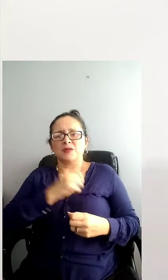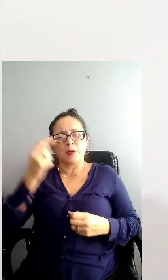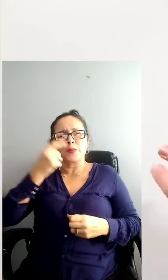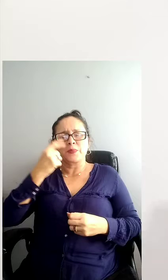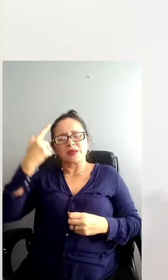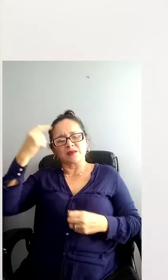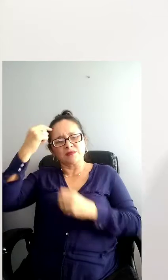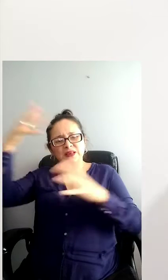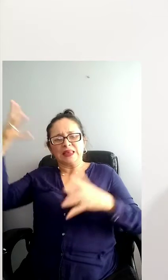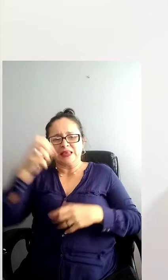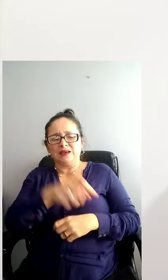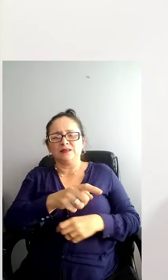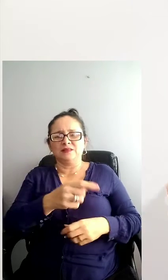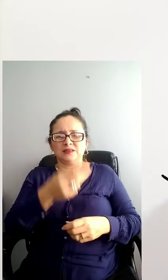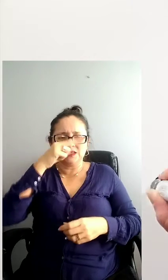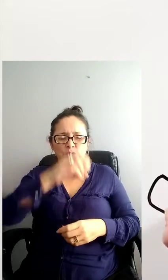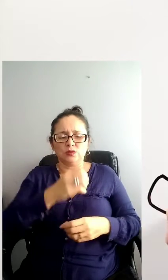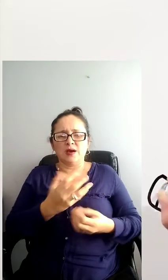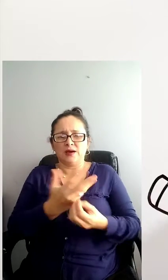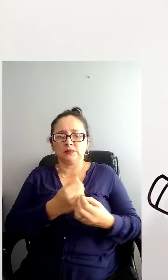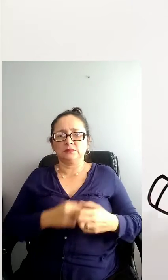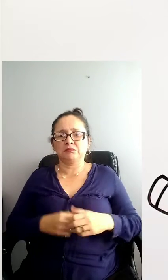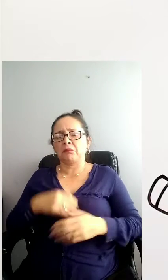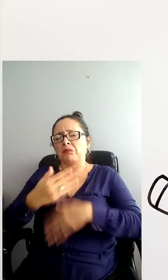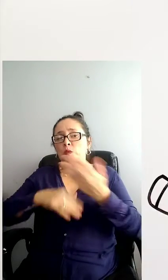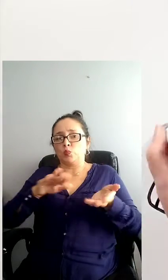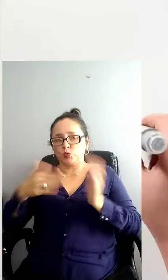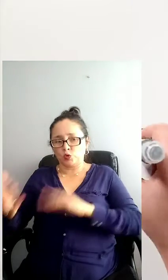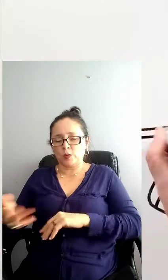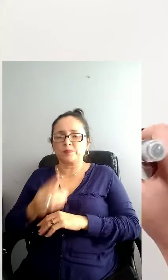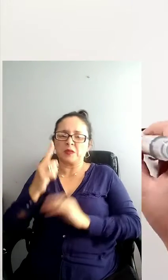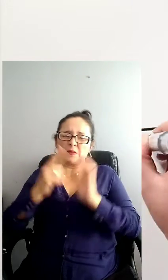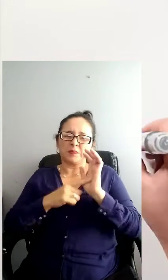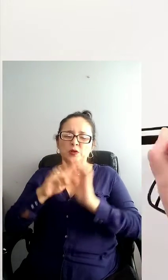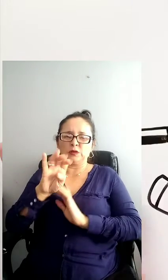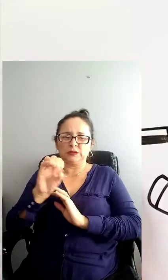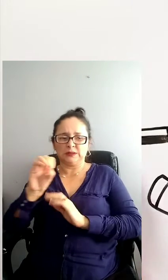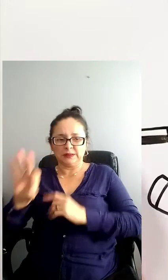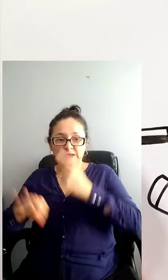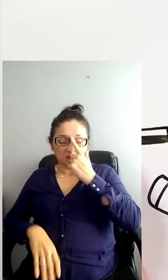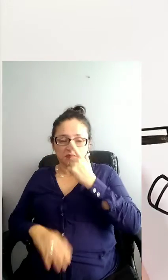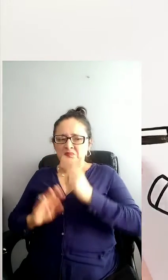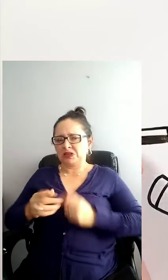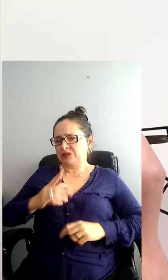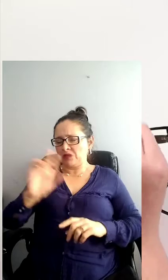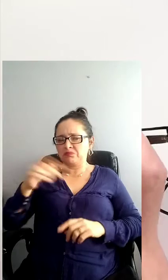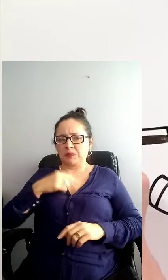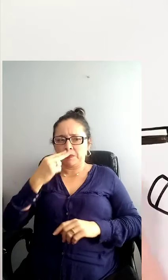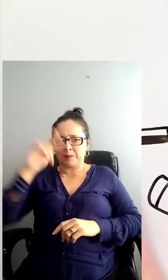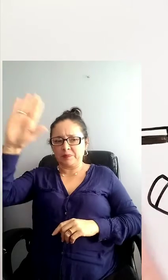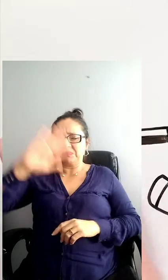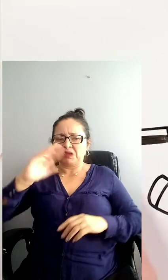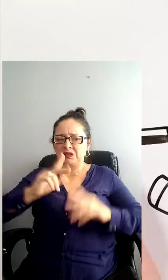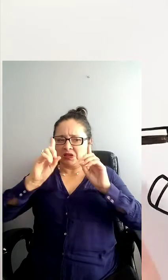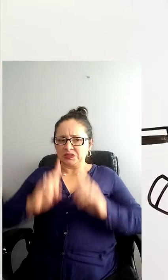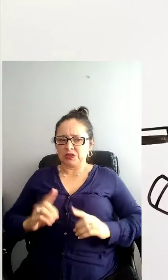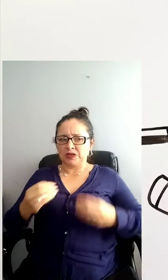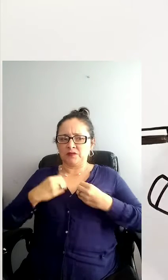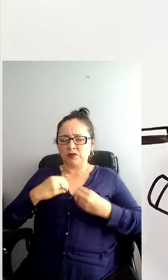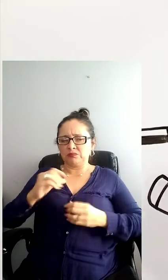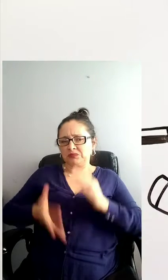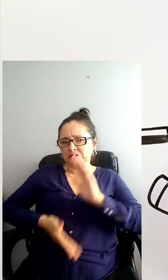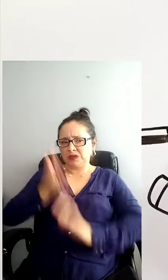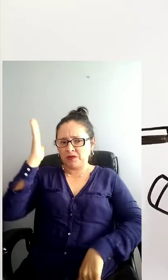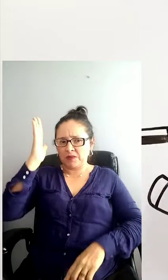Con la muerte de Alois, el 3 de enero de 1903, Hitler decide dejar los estudios a los 16 años para dedicarse a la pintura. Viaja a Viena para